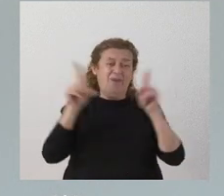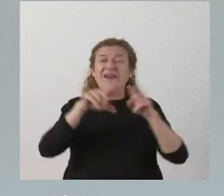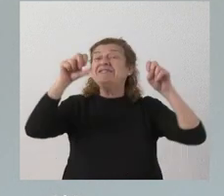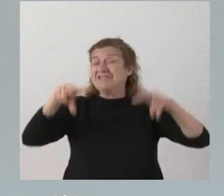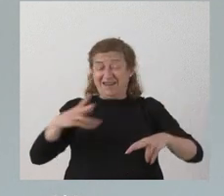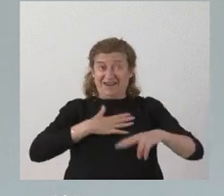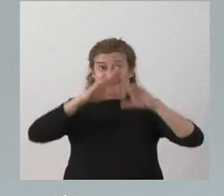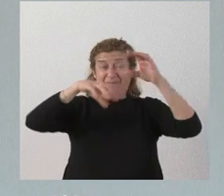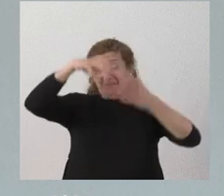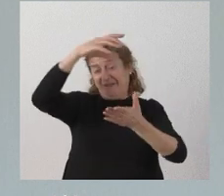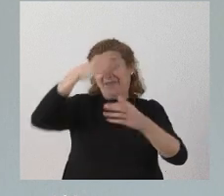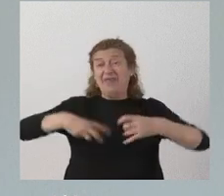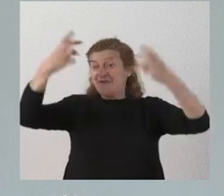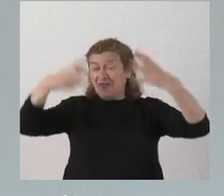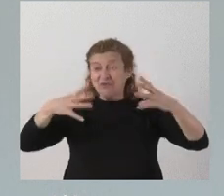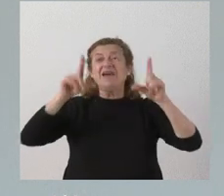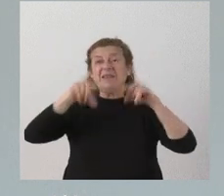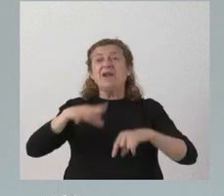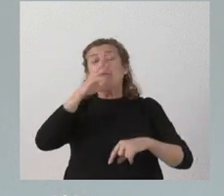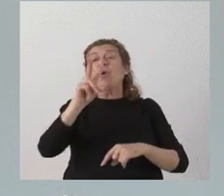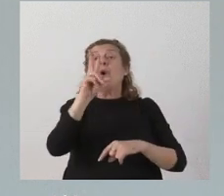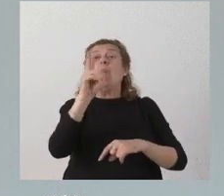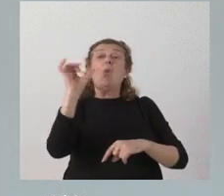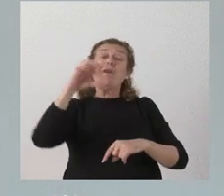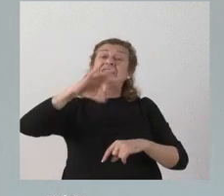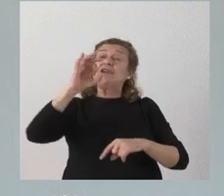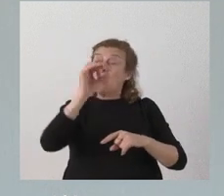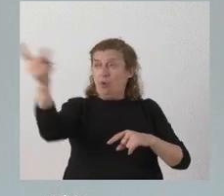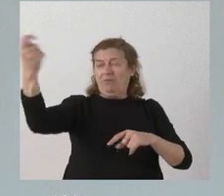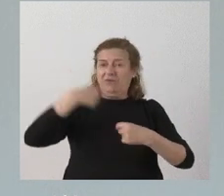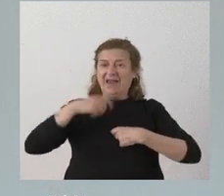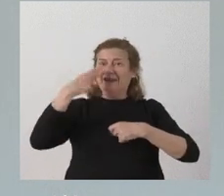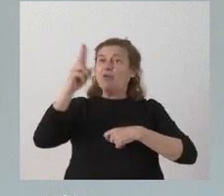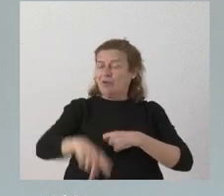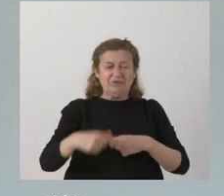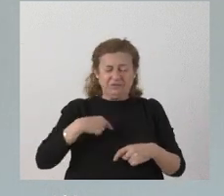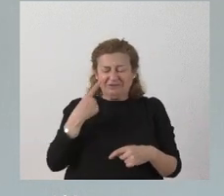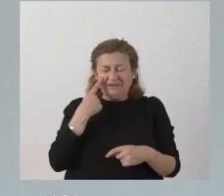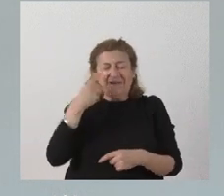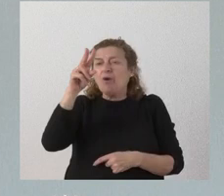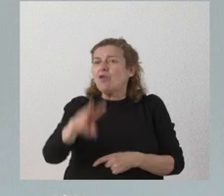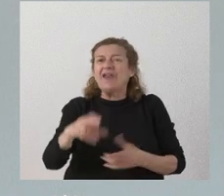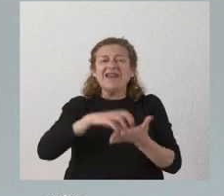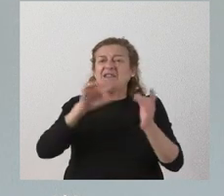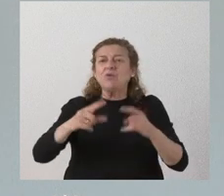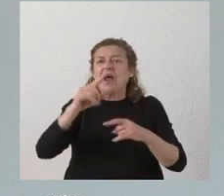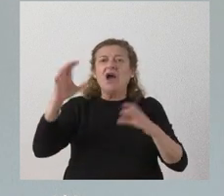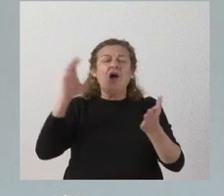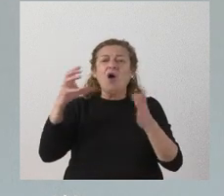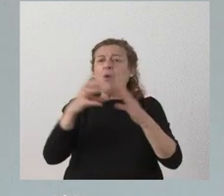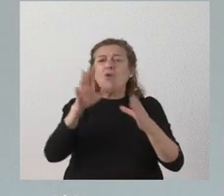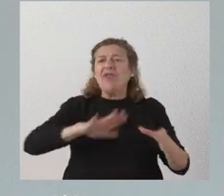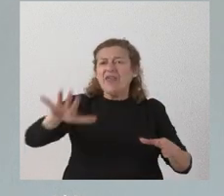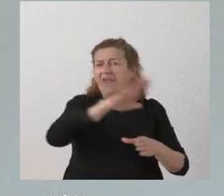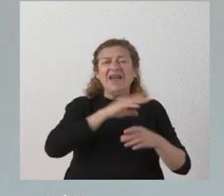patrimonio de la humanidad seleccionados por la UNESCO yo creo que es justo reconocer Castilla y León como lo que es una comunidad histórica y cultural una comunidad